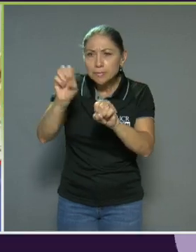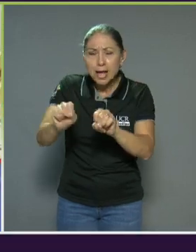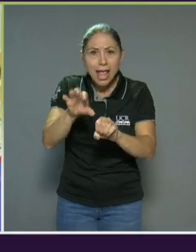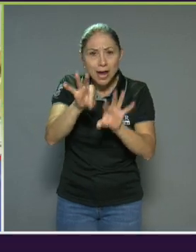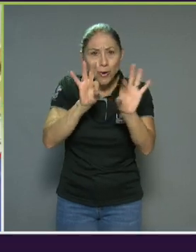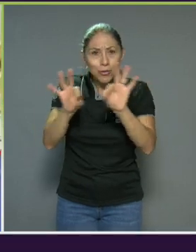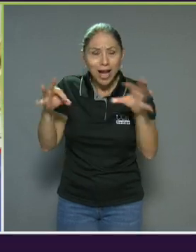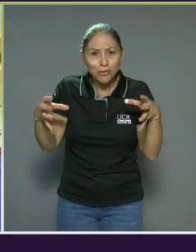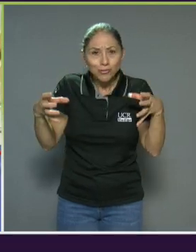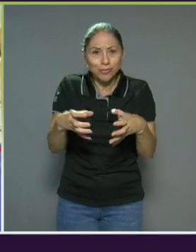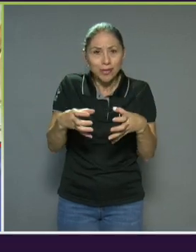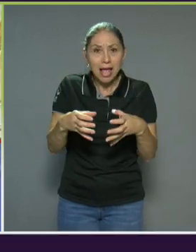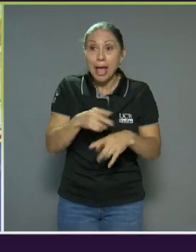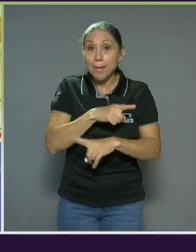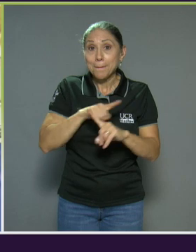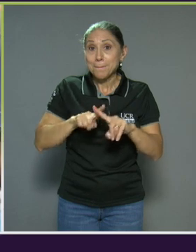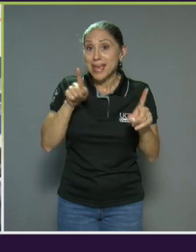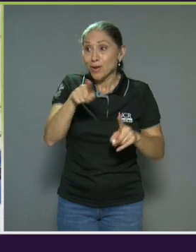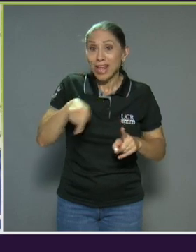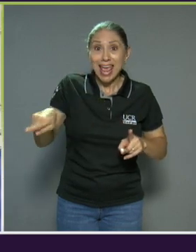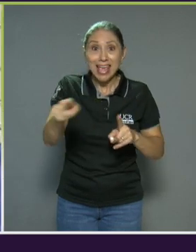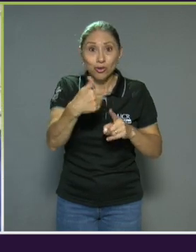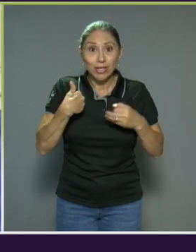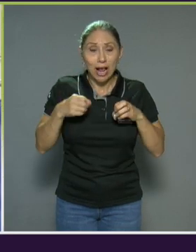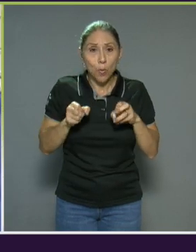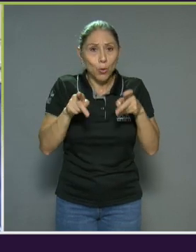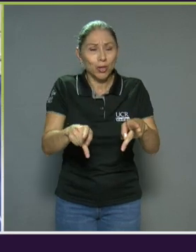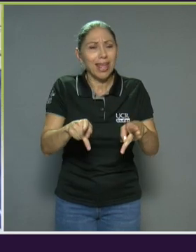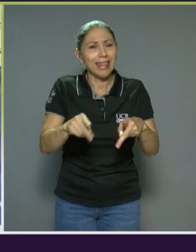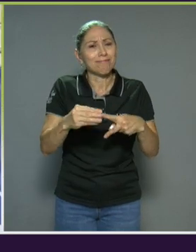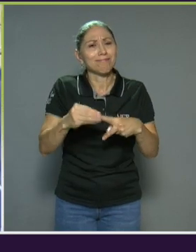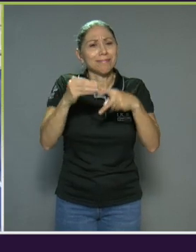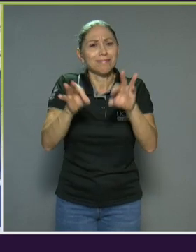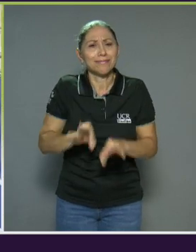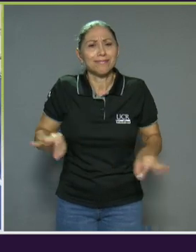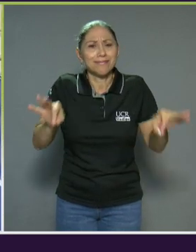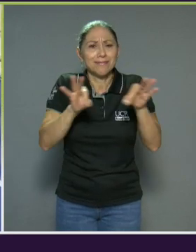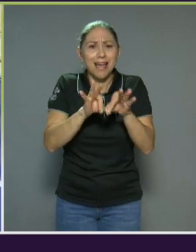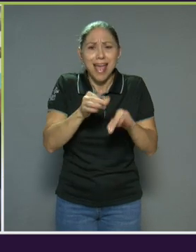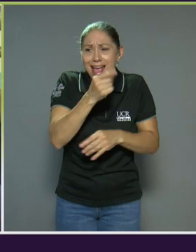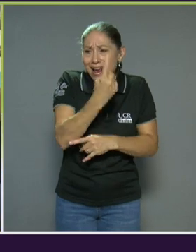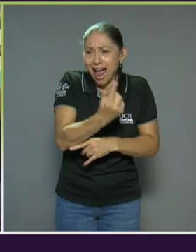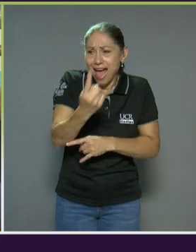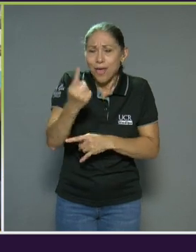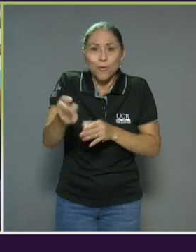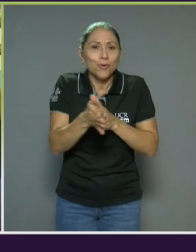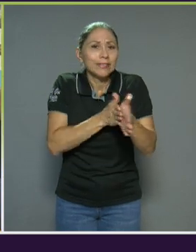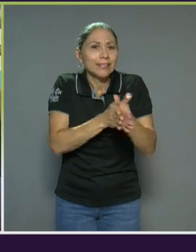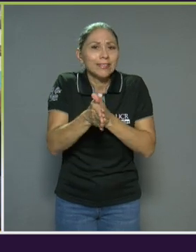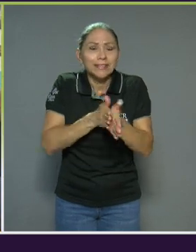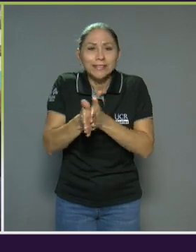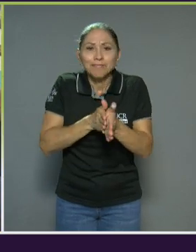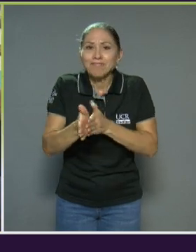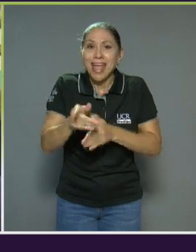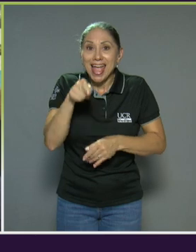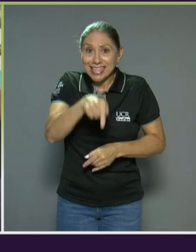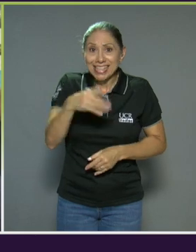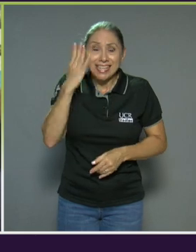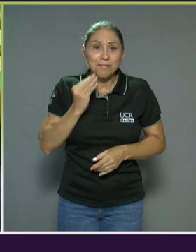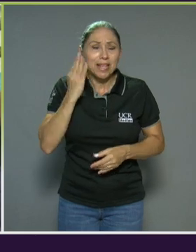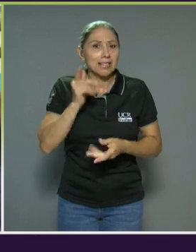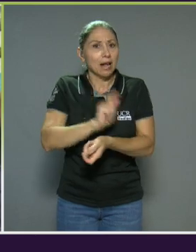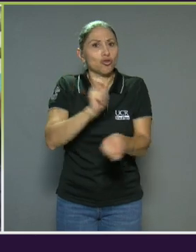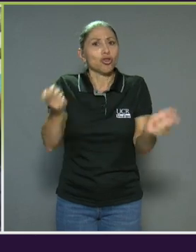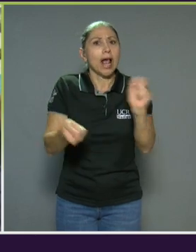para ellos es sumamente significativo y va a ser de mucho provecho para cada uno de ellos. Son experiencias que los cambian, o sea, digamos, yo he tenido la